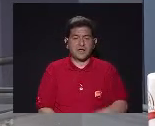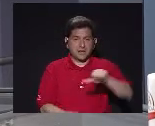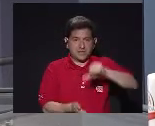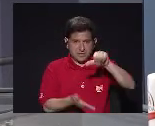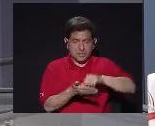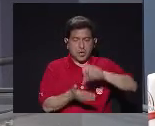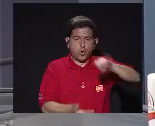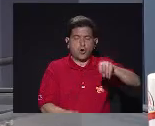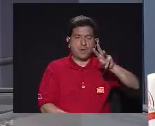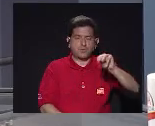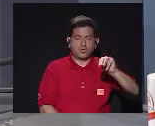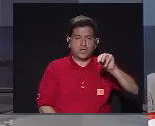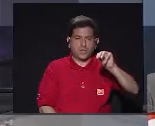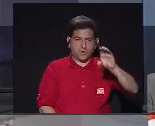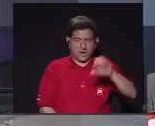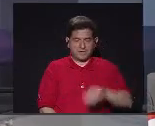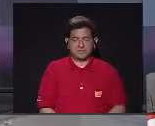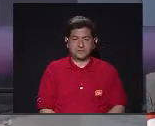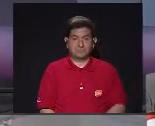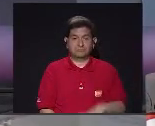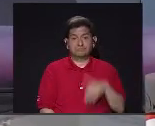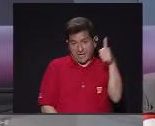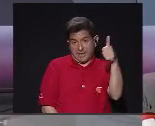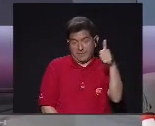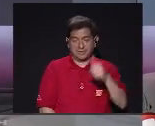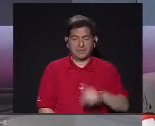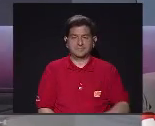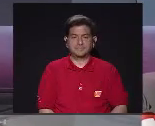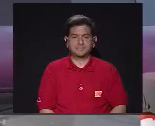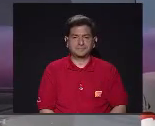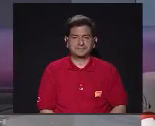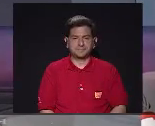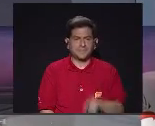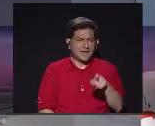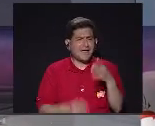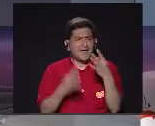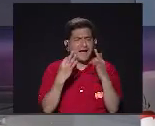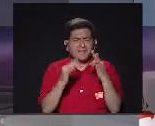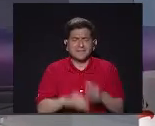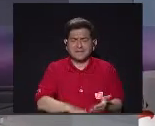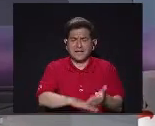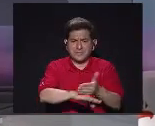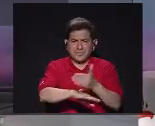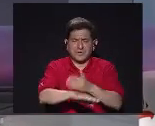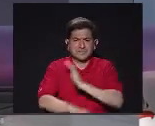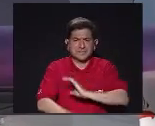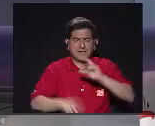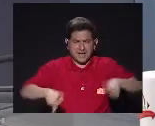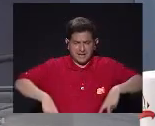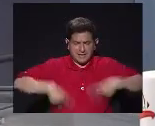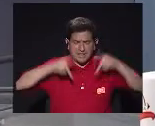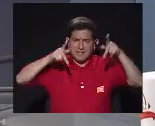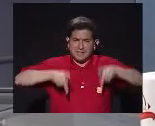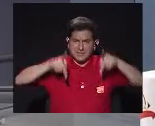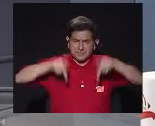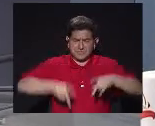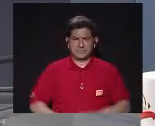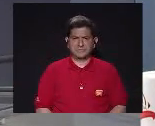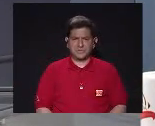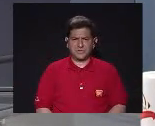Institucional Jorge Montero Castro Mejor conocido Como La Reforma Donde Lo que se intenta Es mejorar La calidad de vida De estas personas